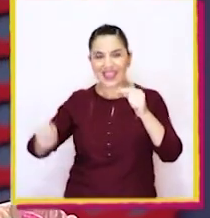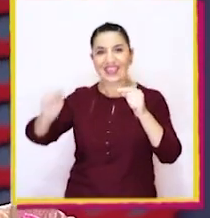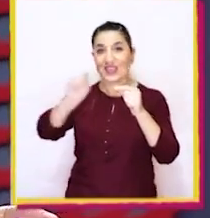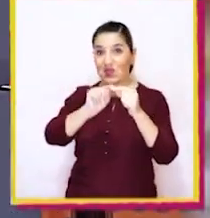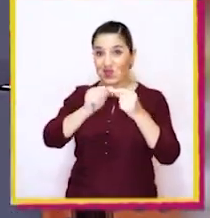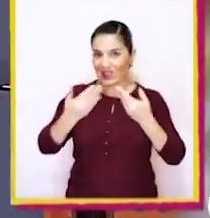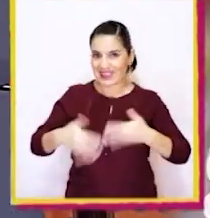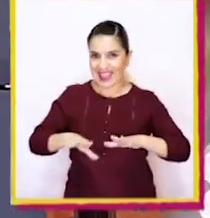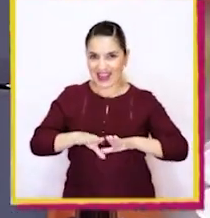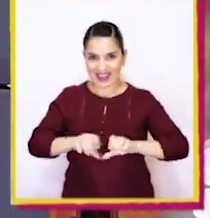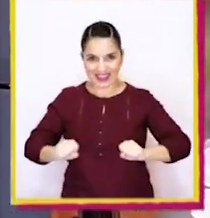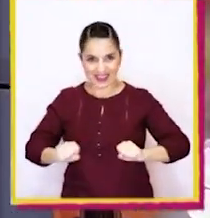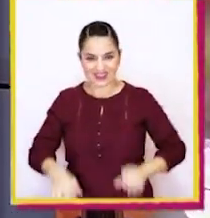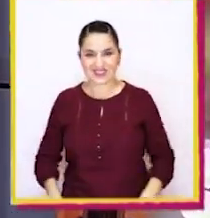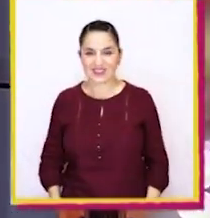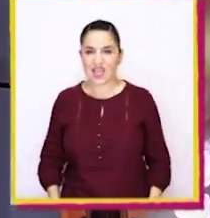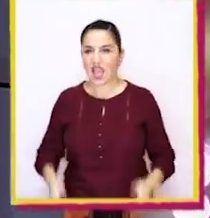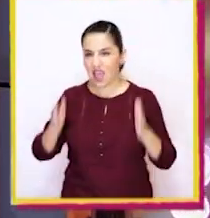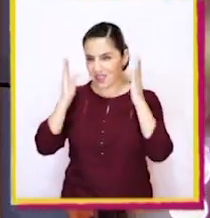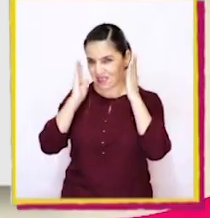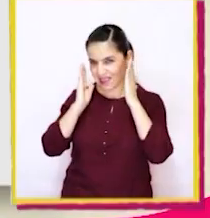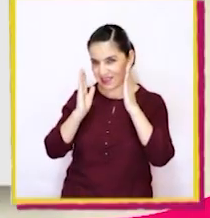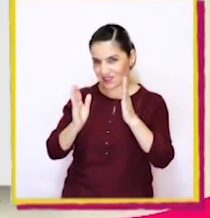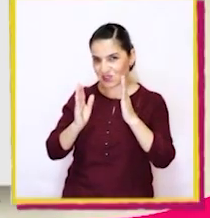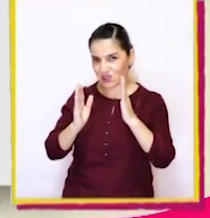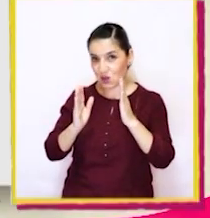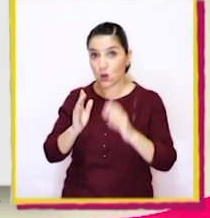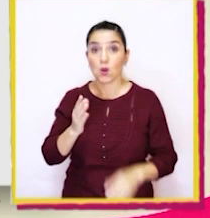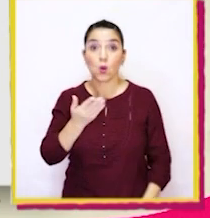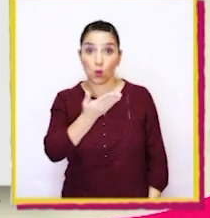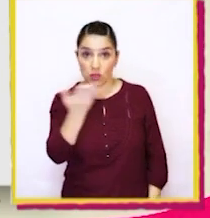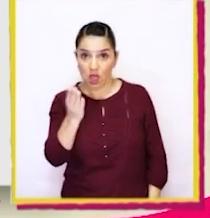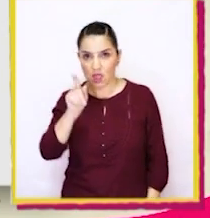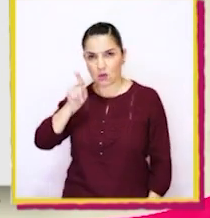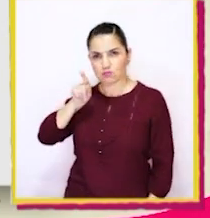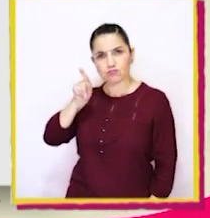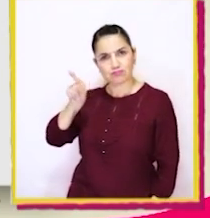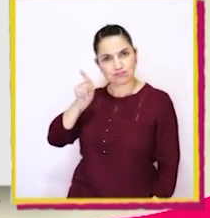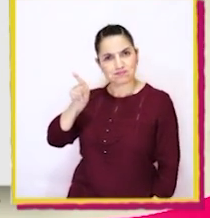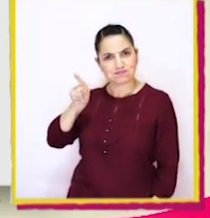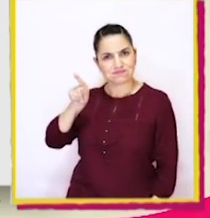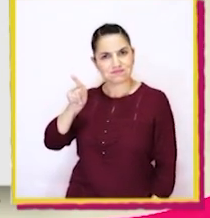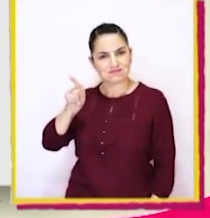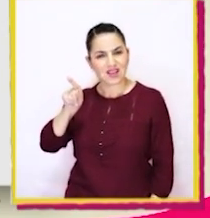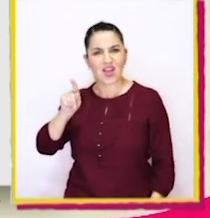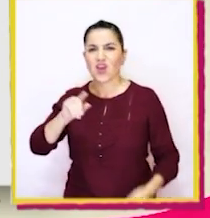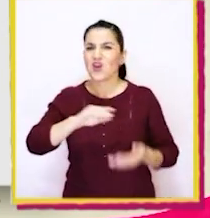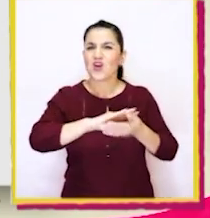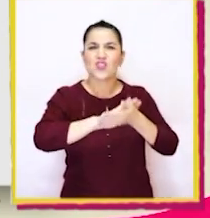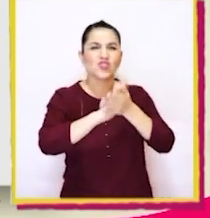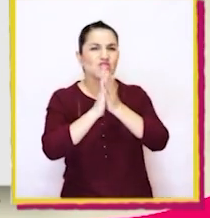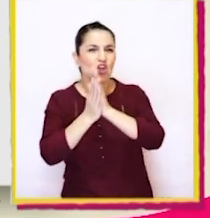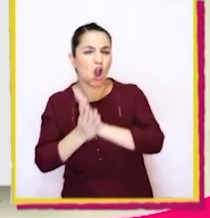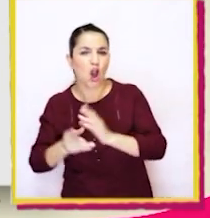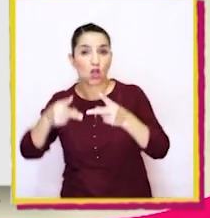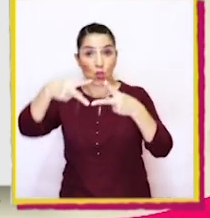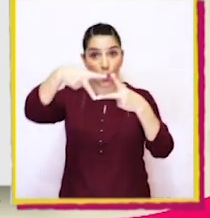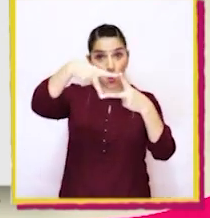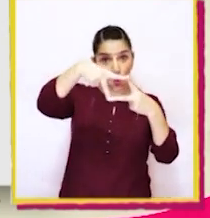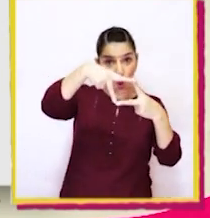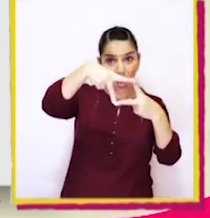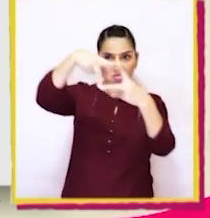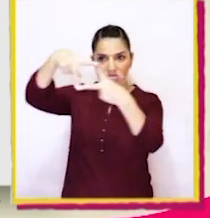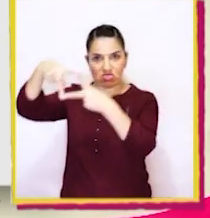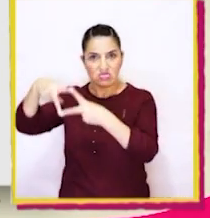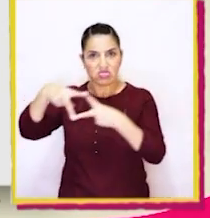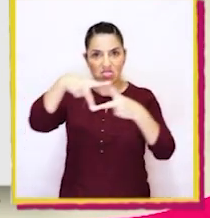círculos. ¿Están listos? ¡Sí! ¡Atención! Apunten a la pantalla con su dedo todos los cuadrados